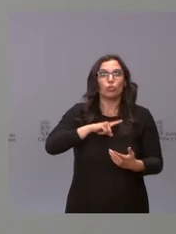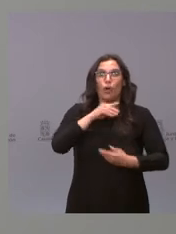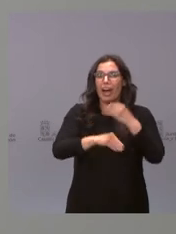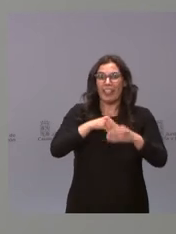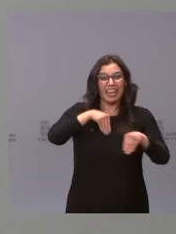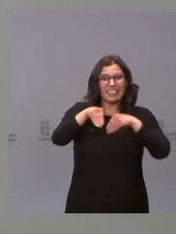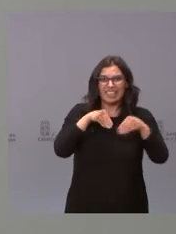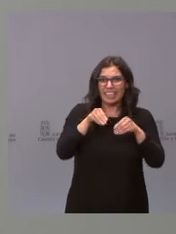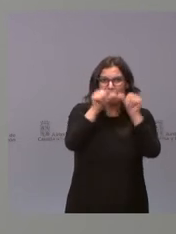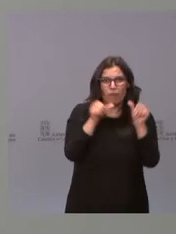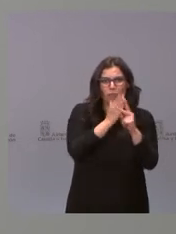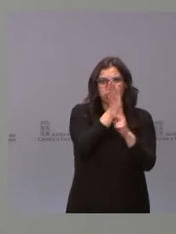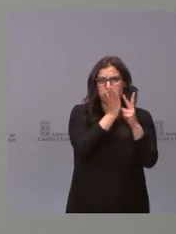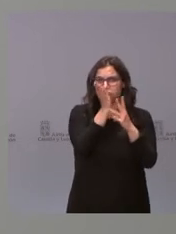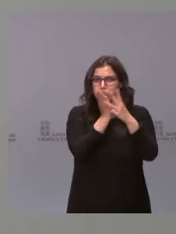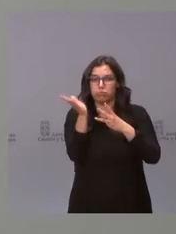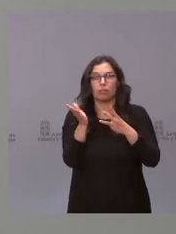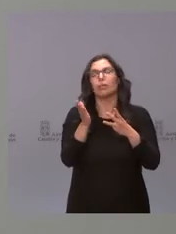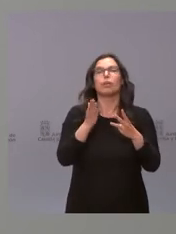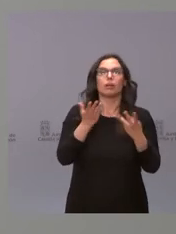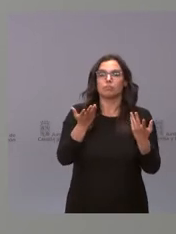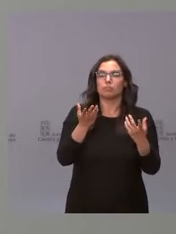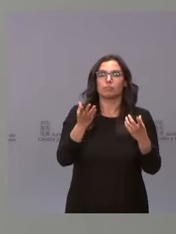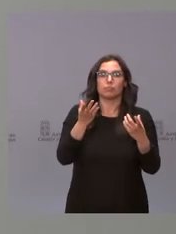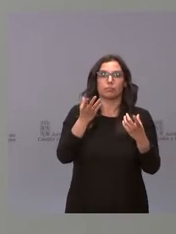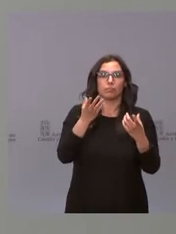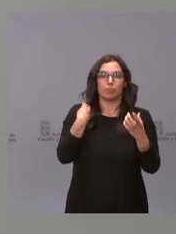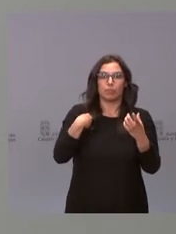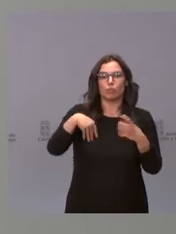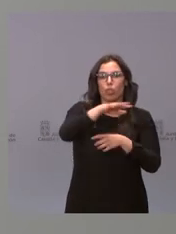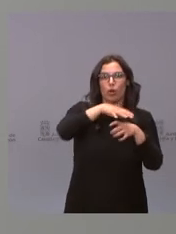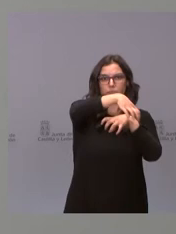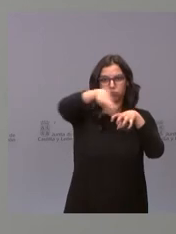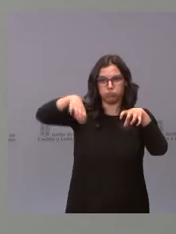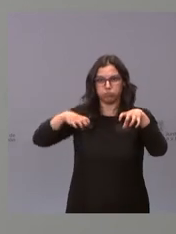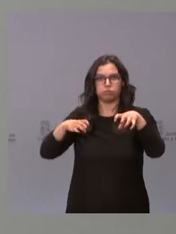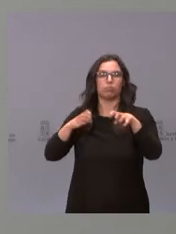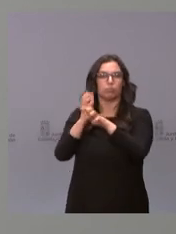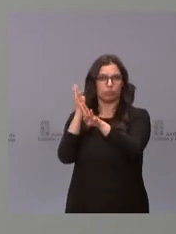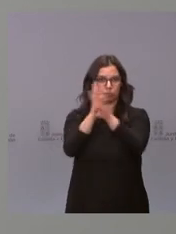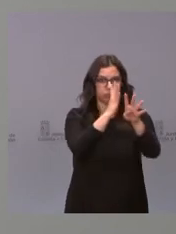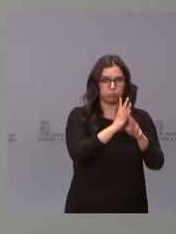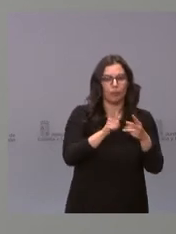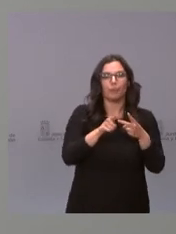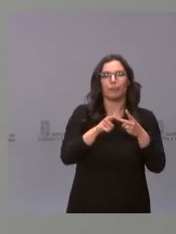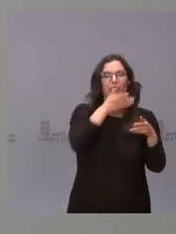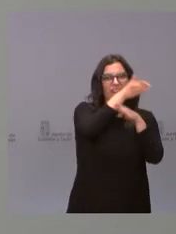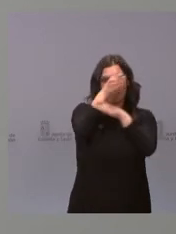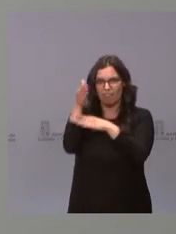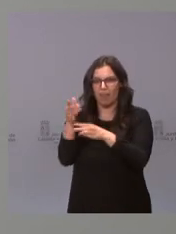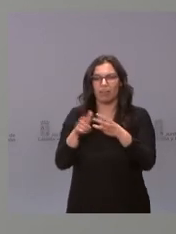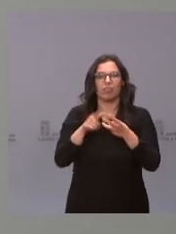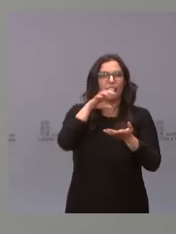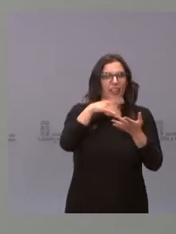estrategias tanto la de equipos de satélites equipos itinerantes equipos de atención primaria